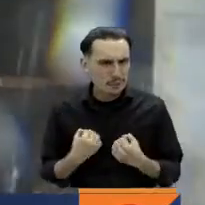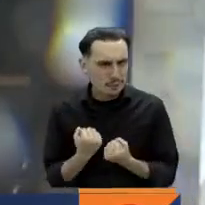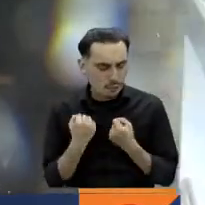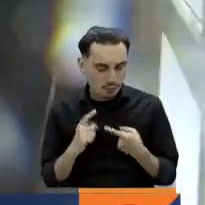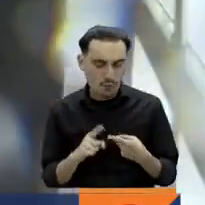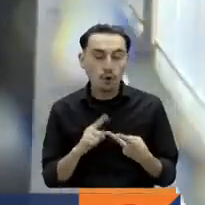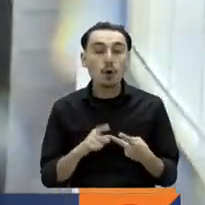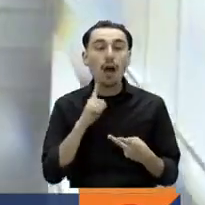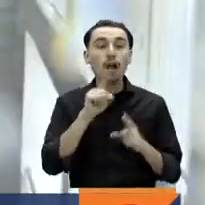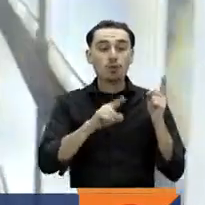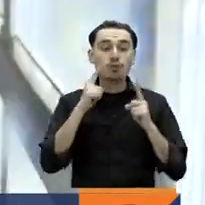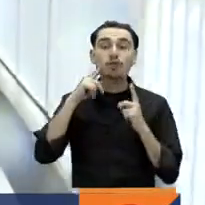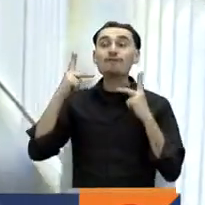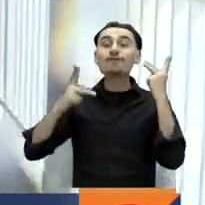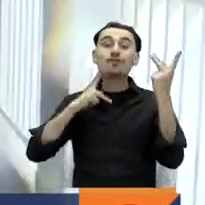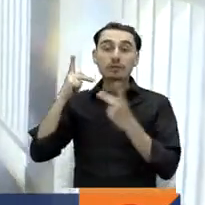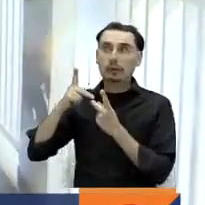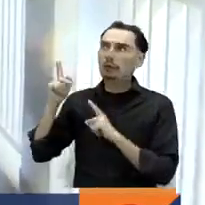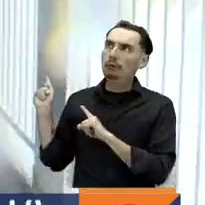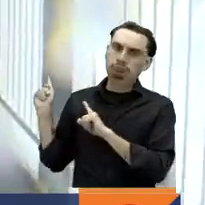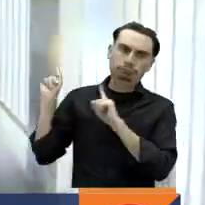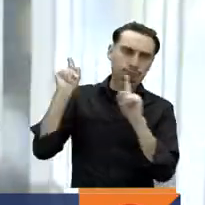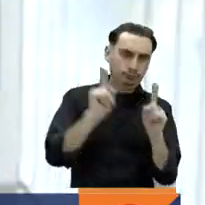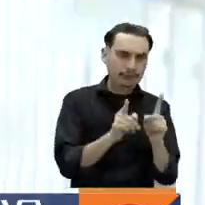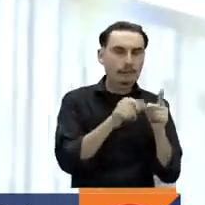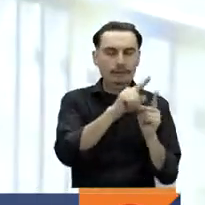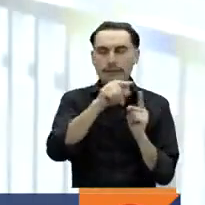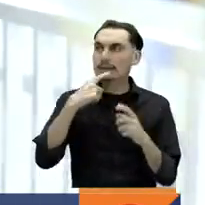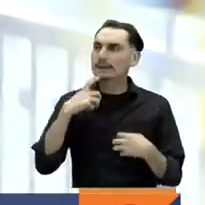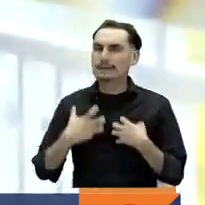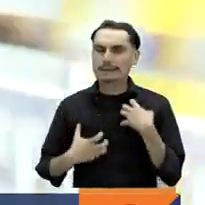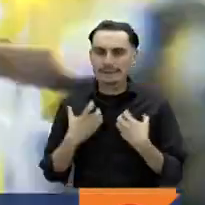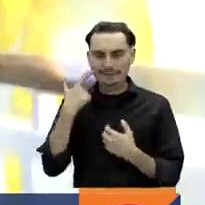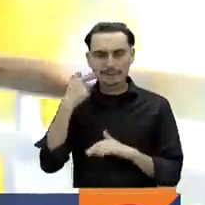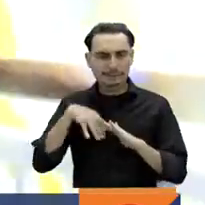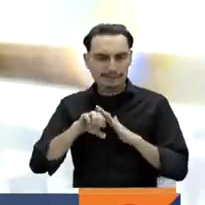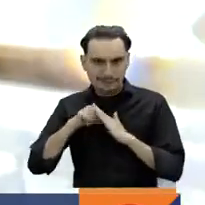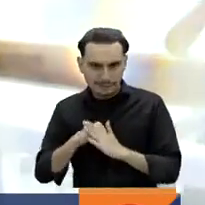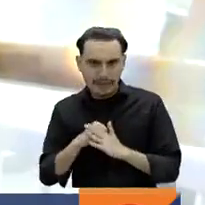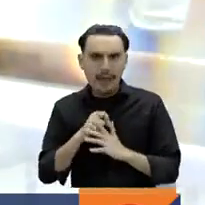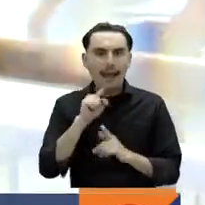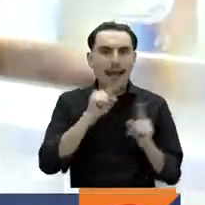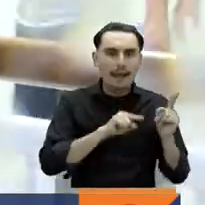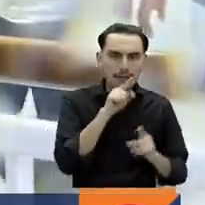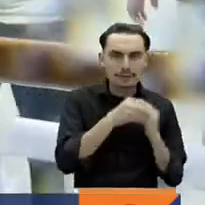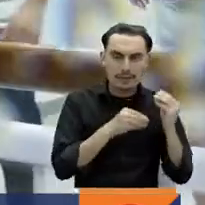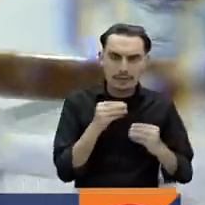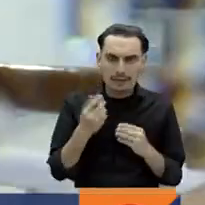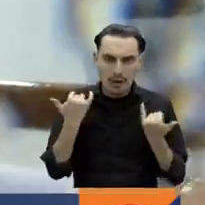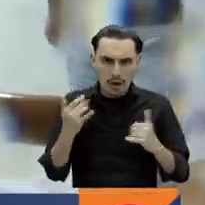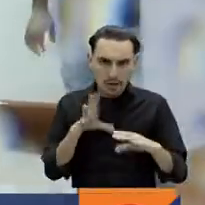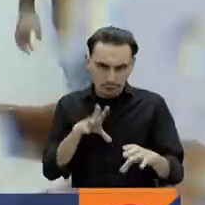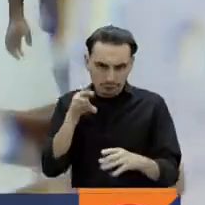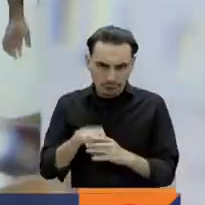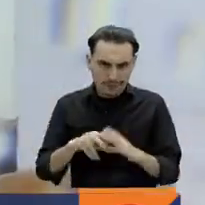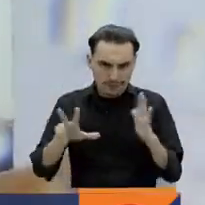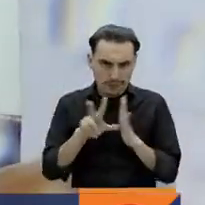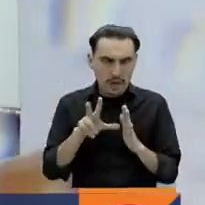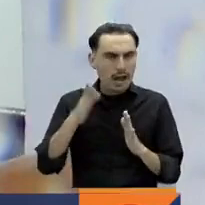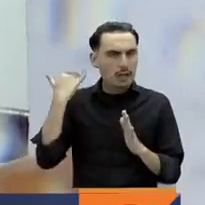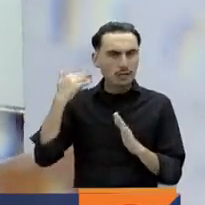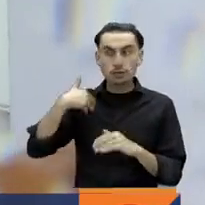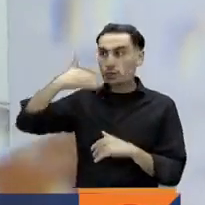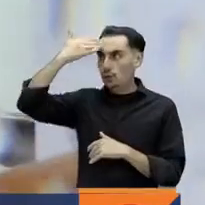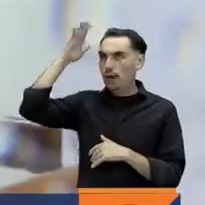encuentran aquí alojados en la isla por lo que significa el paso del huracán. Muchos de ellos quedaron atrapados acá en la isla porque no sabían